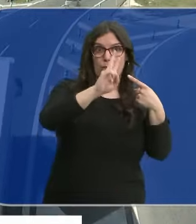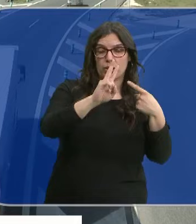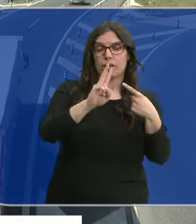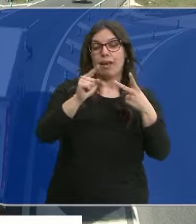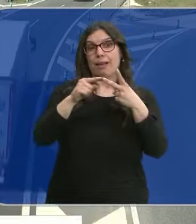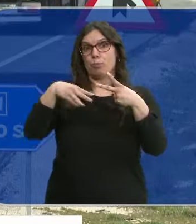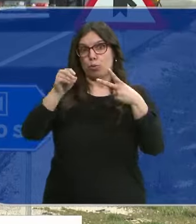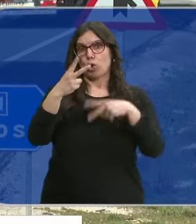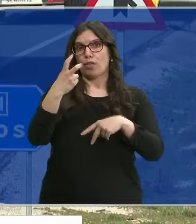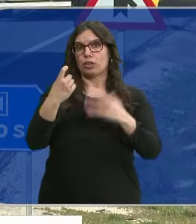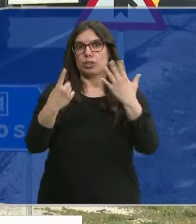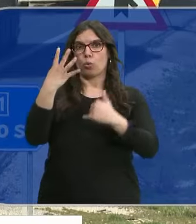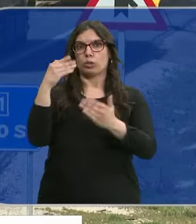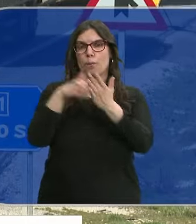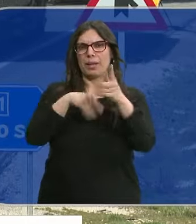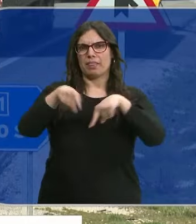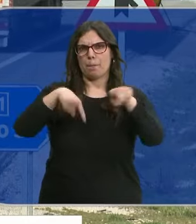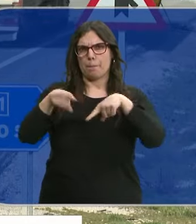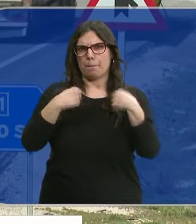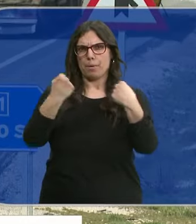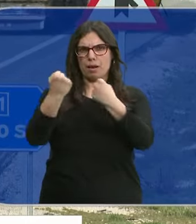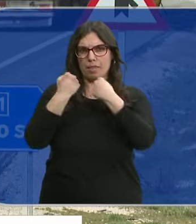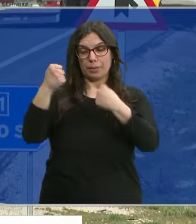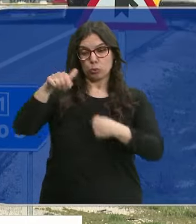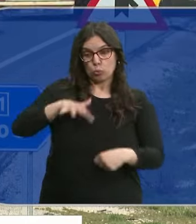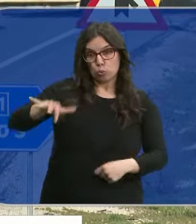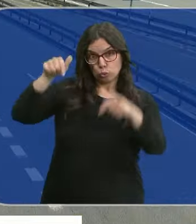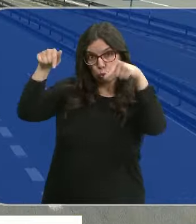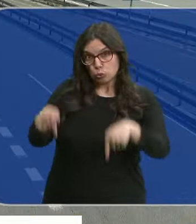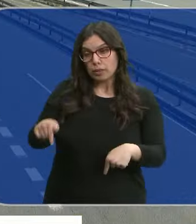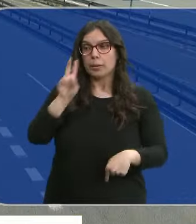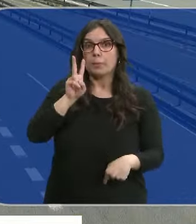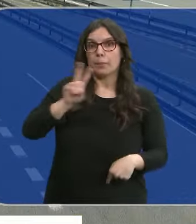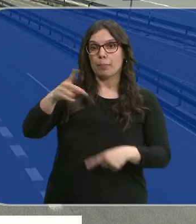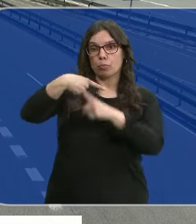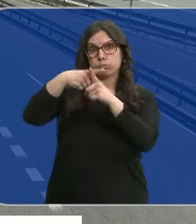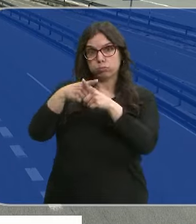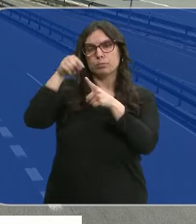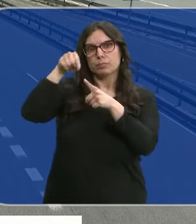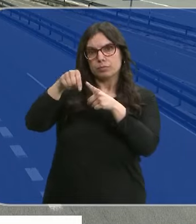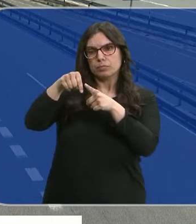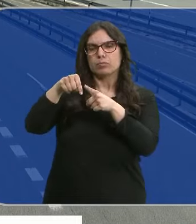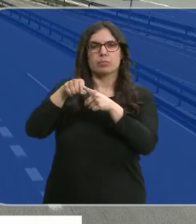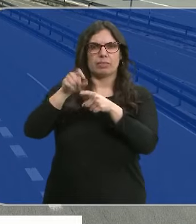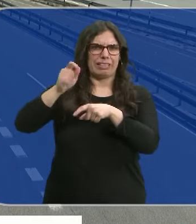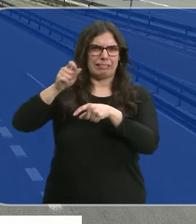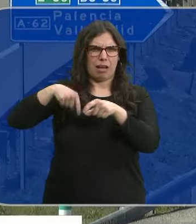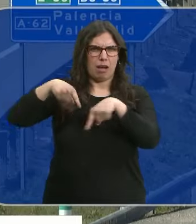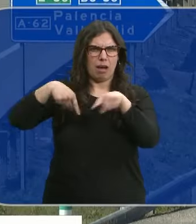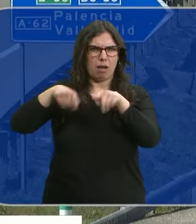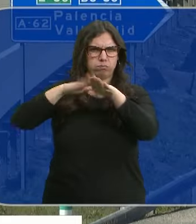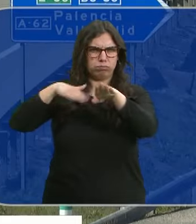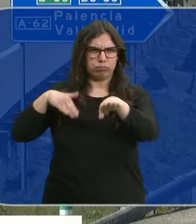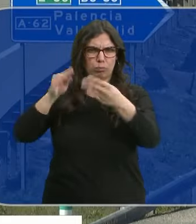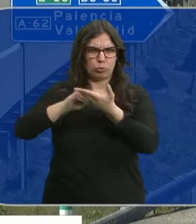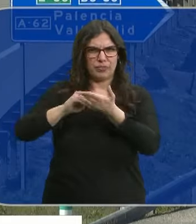264.000 desplazamientos. Y este punto en el que nos encontramos, el del Nudo Landa, uno de los más calientes durante esta operación